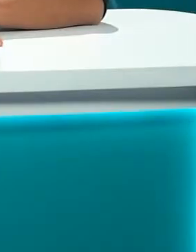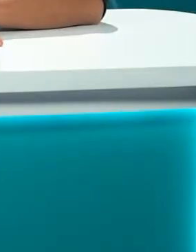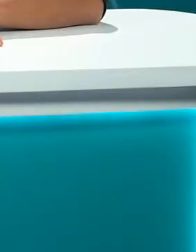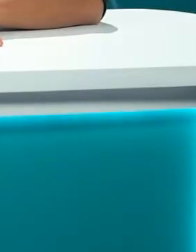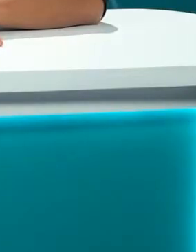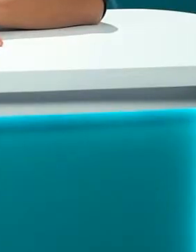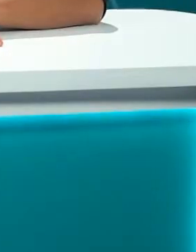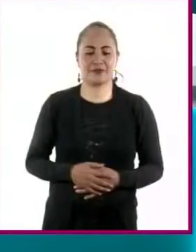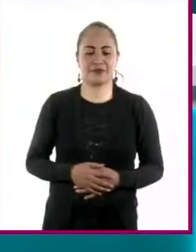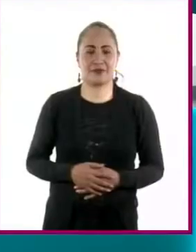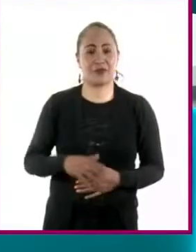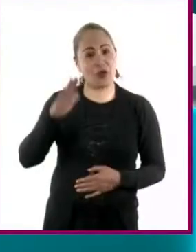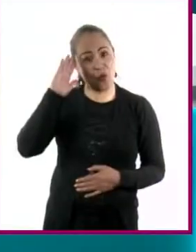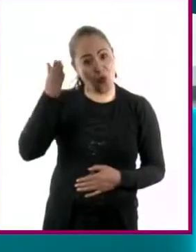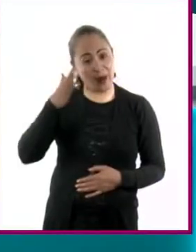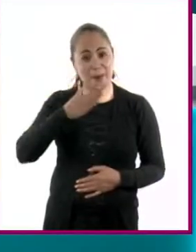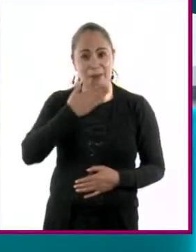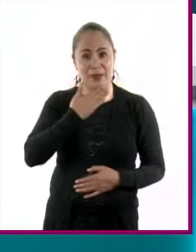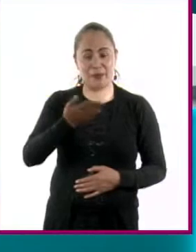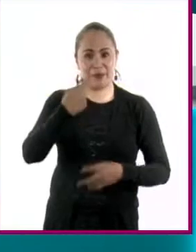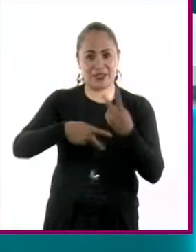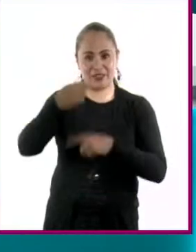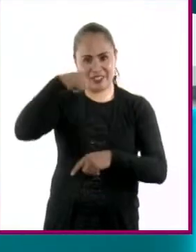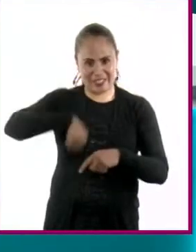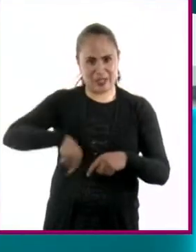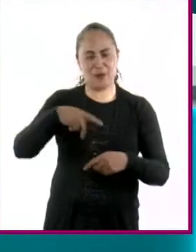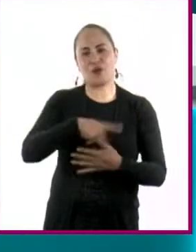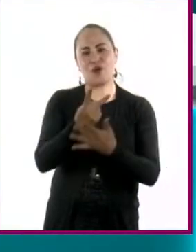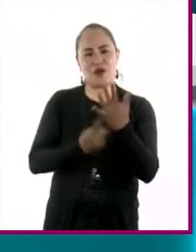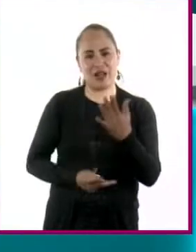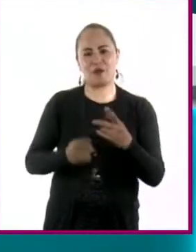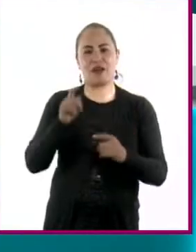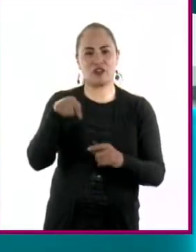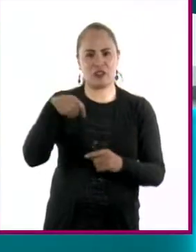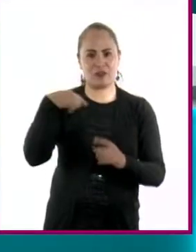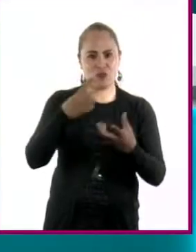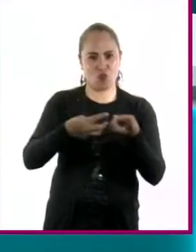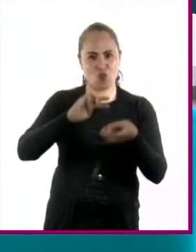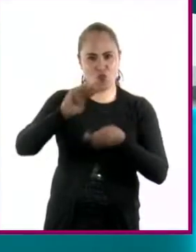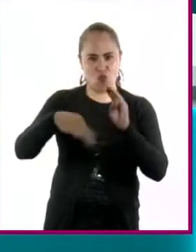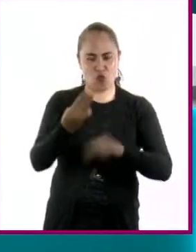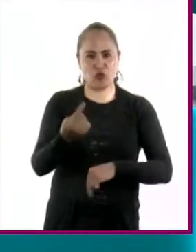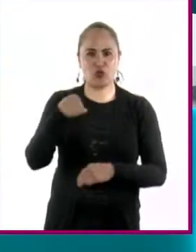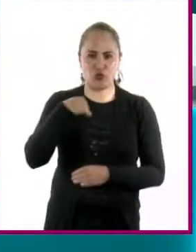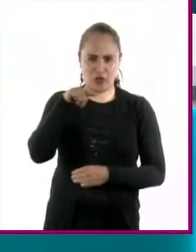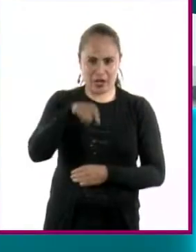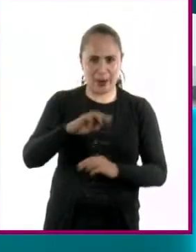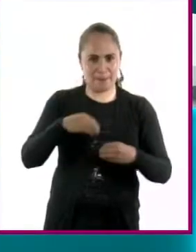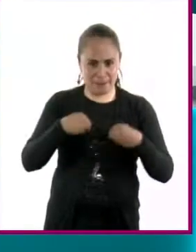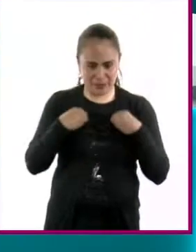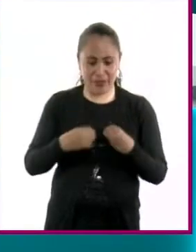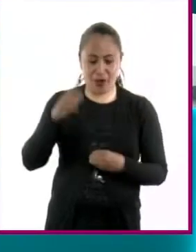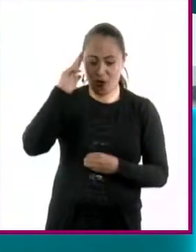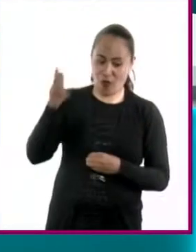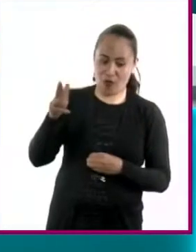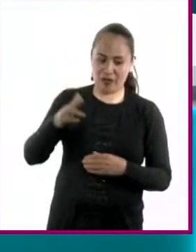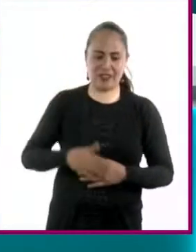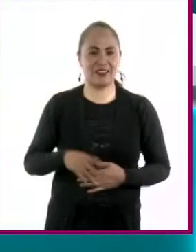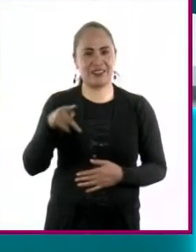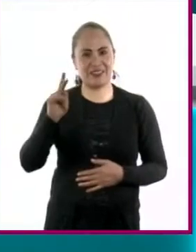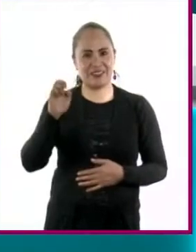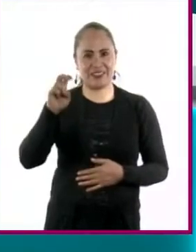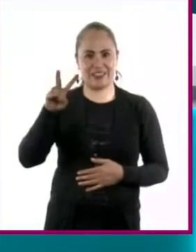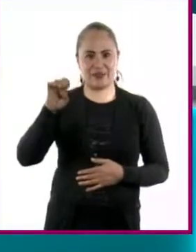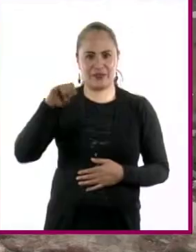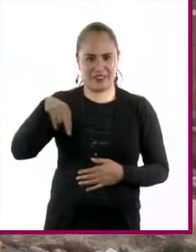Hola, bienvenidos a este programa Me Toca Este Mundo. Hola Kevin. Hola Inda, qué gusto saludarlos de nuevo. Esto es Me Toca Este Mundo.